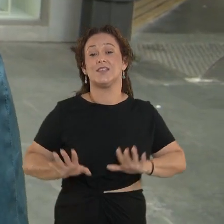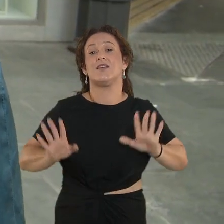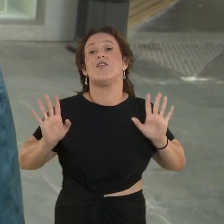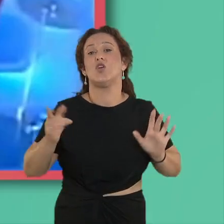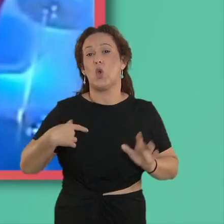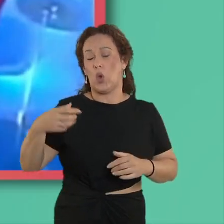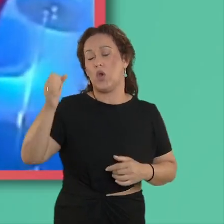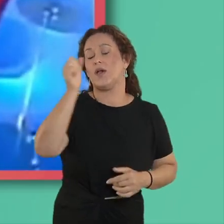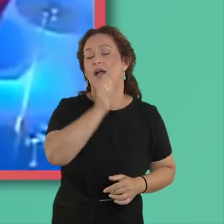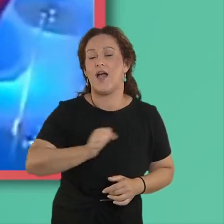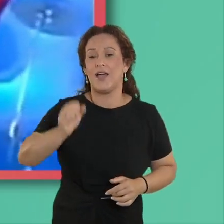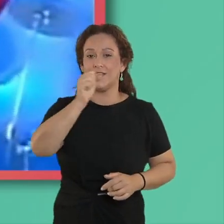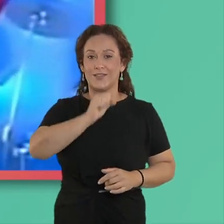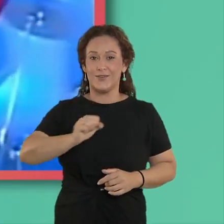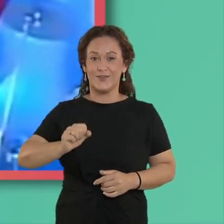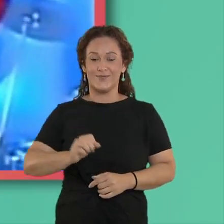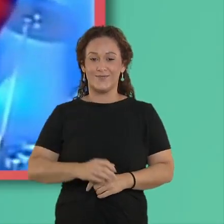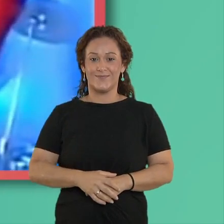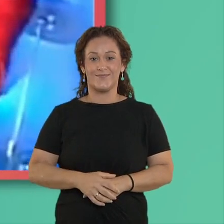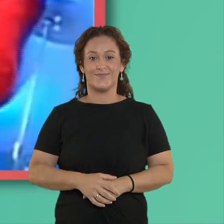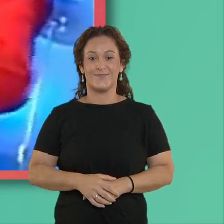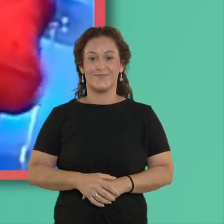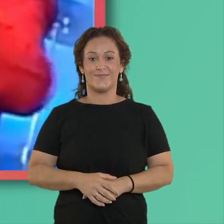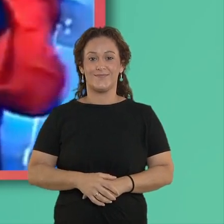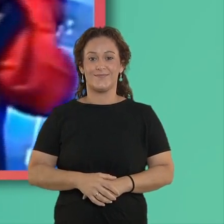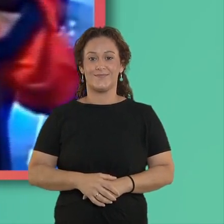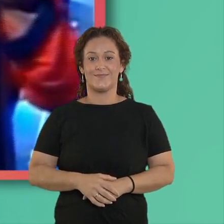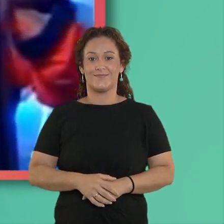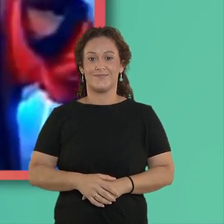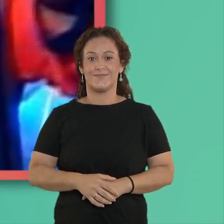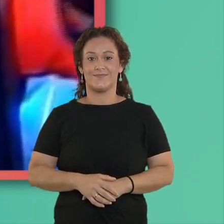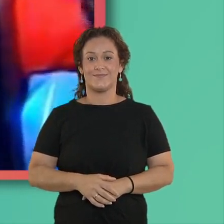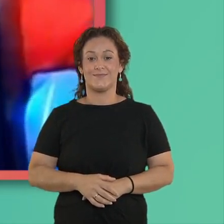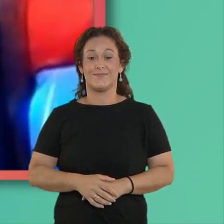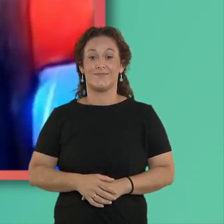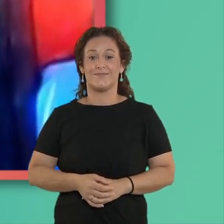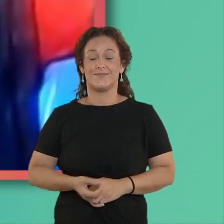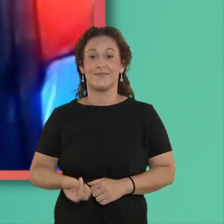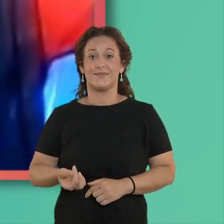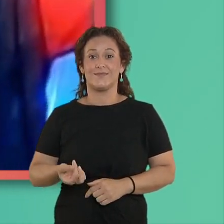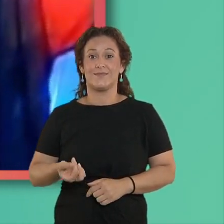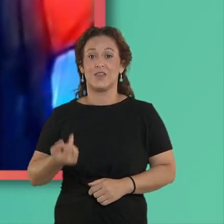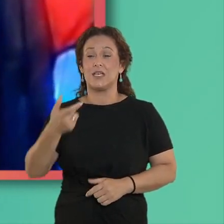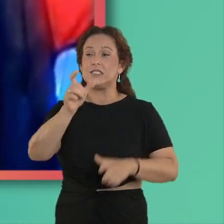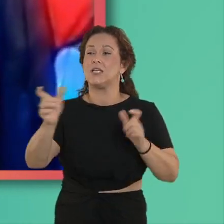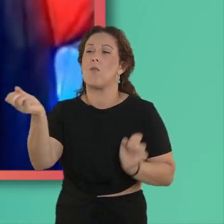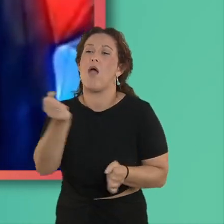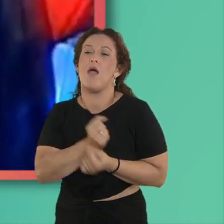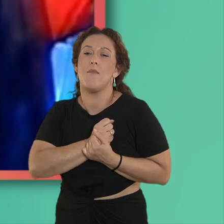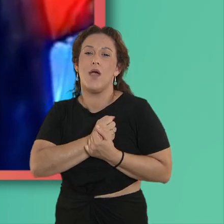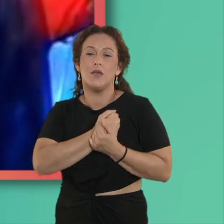embargo canto son tantos los que